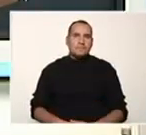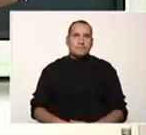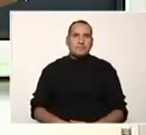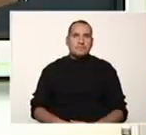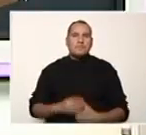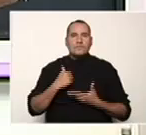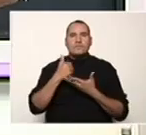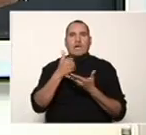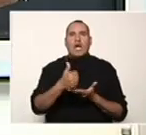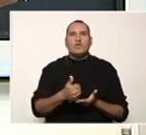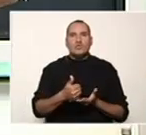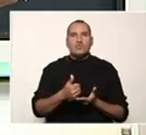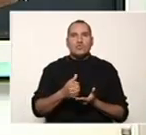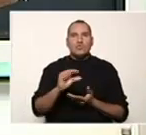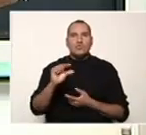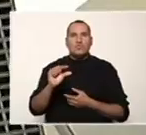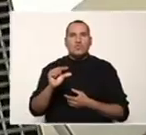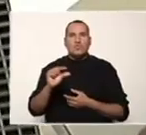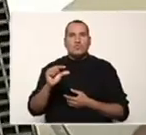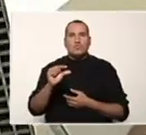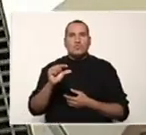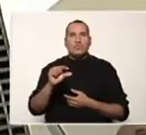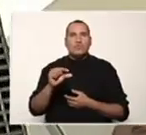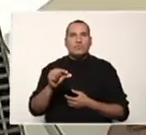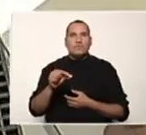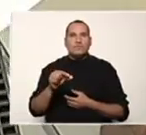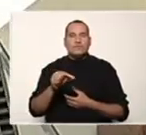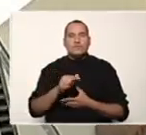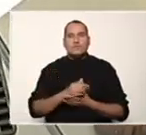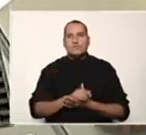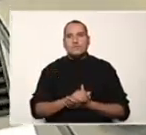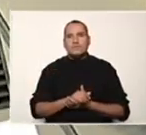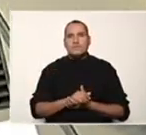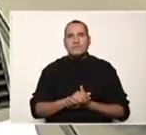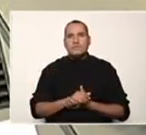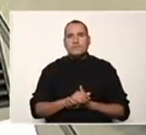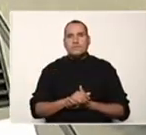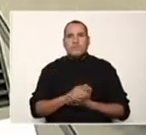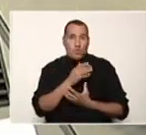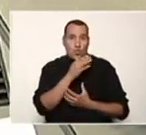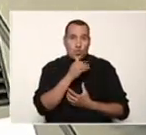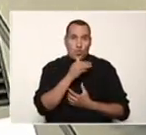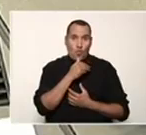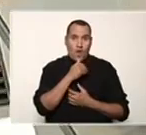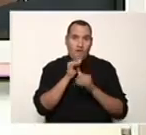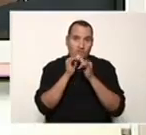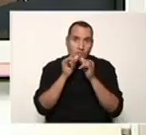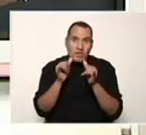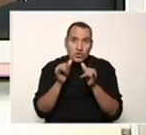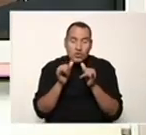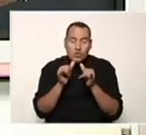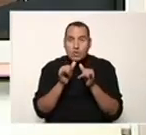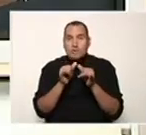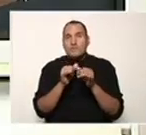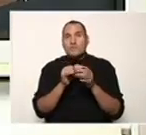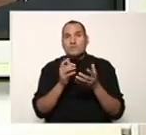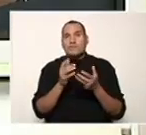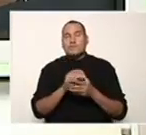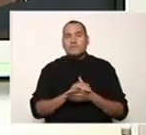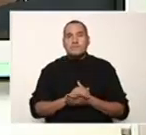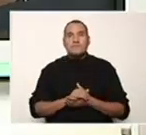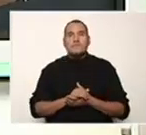comodín, es una ficha que no posee por ninguno de sus lados información o signos en alto relieve.